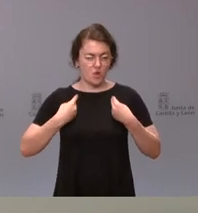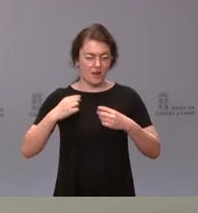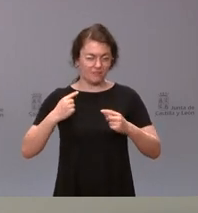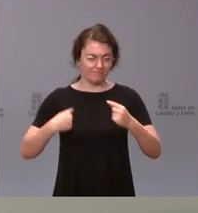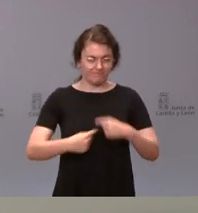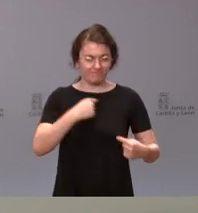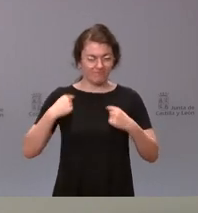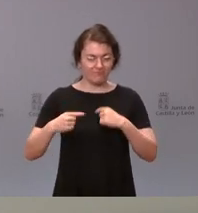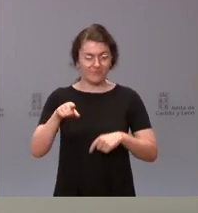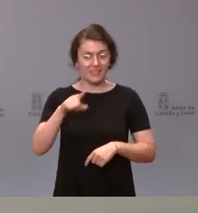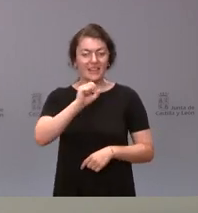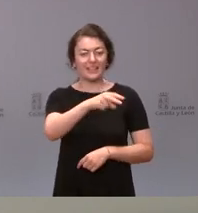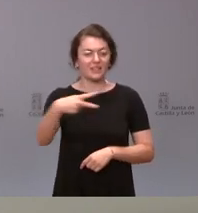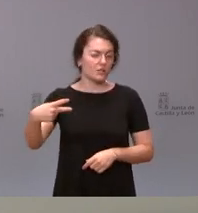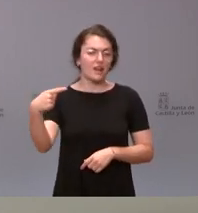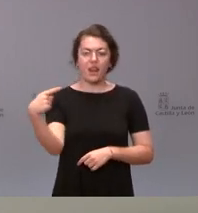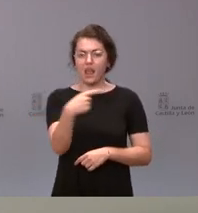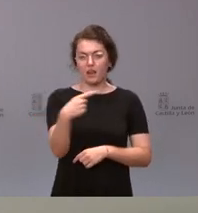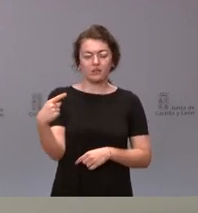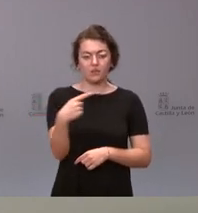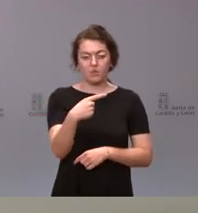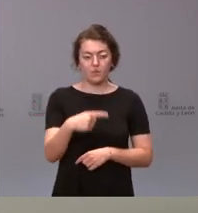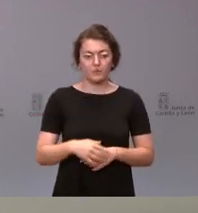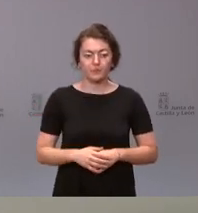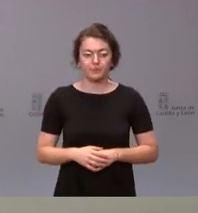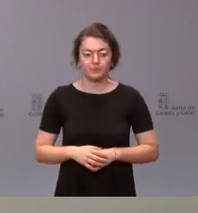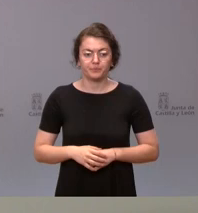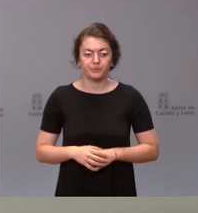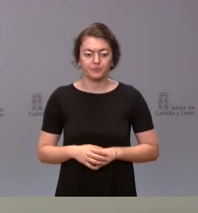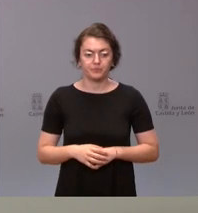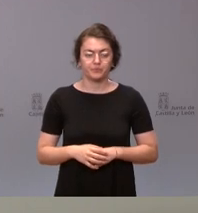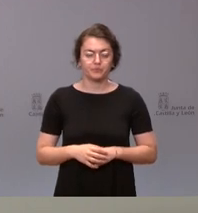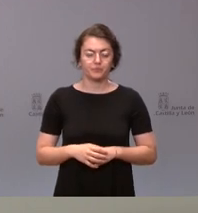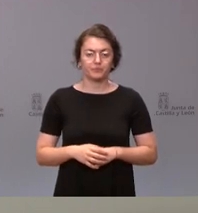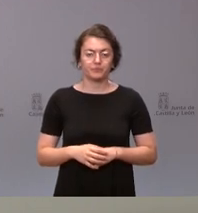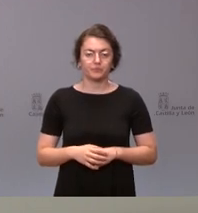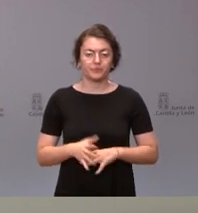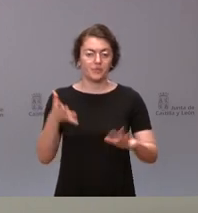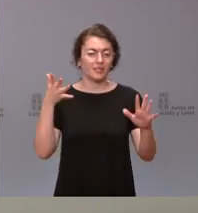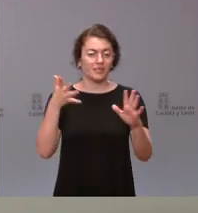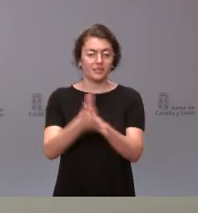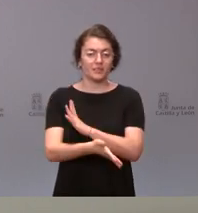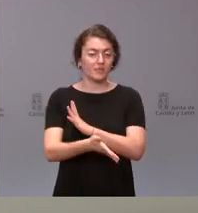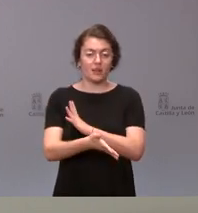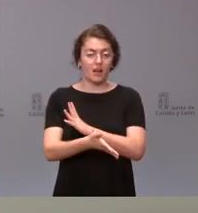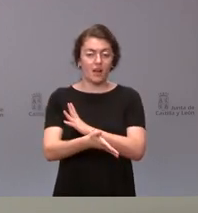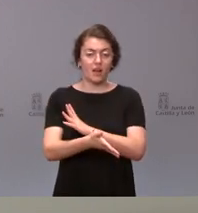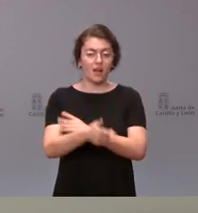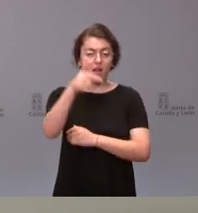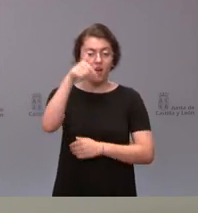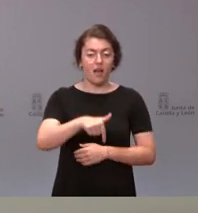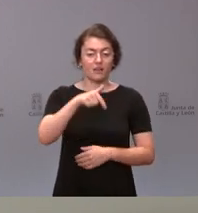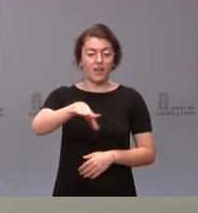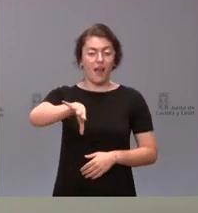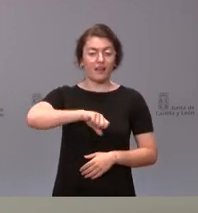resultado ha sido negativo en relación con estas pruebas y, por tanto, seguimos sin ningún caso en nuestra comunidad